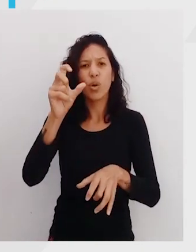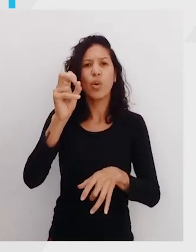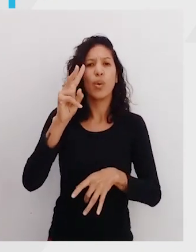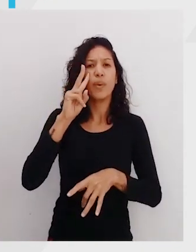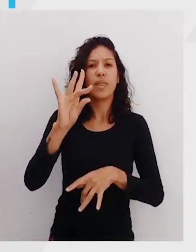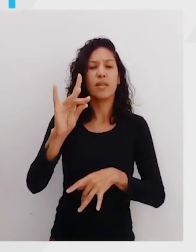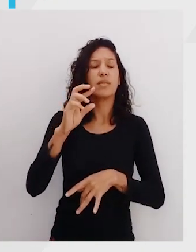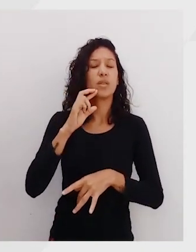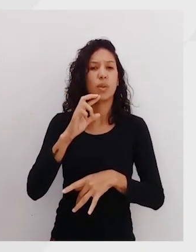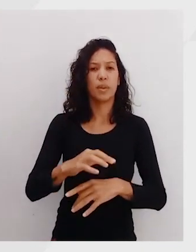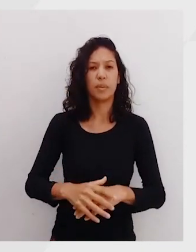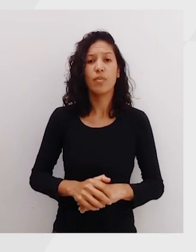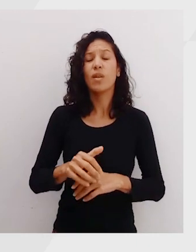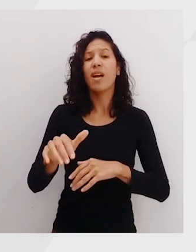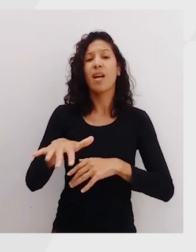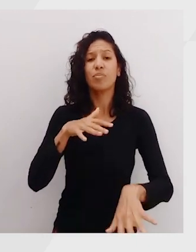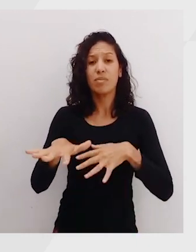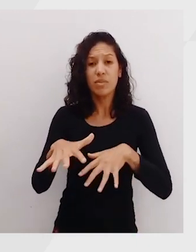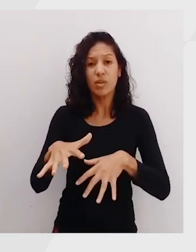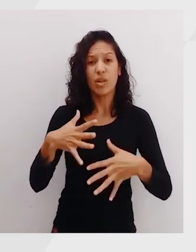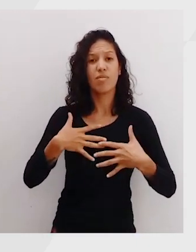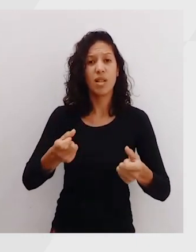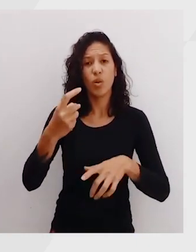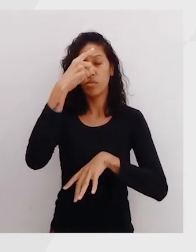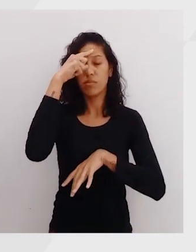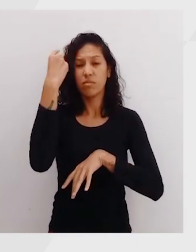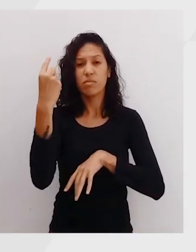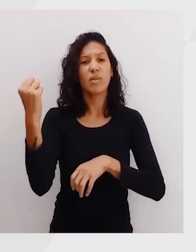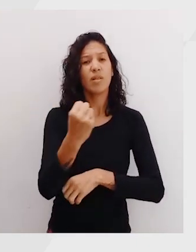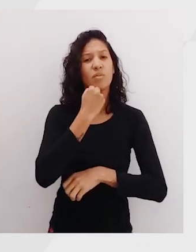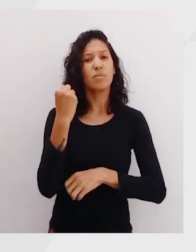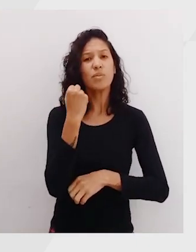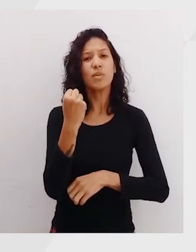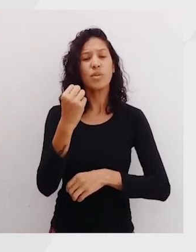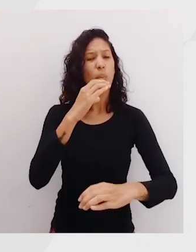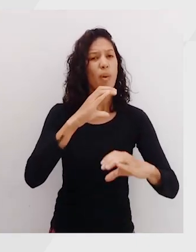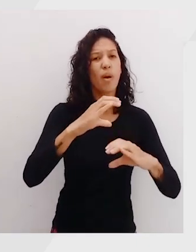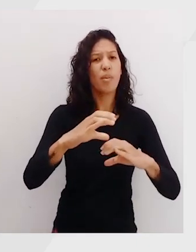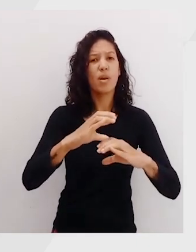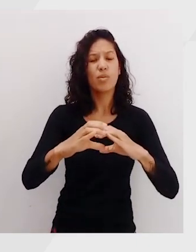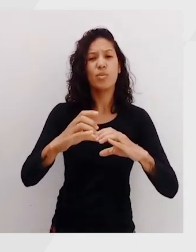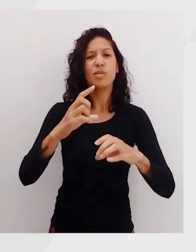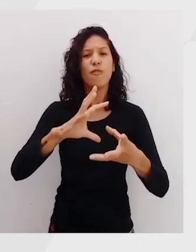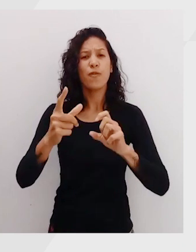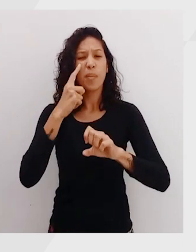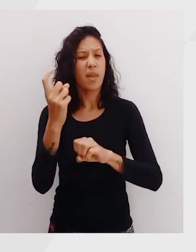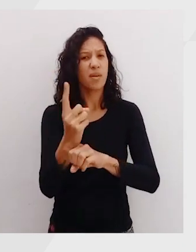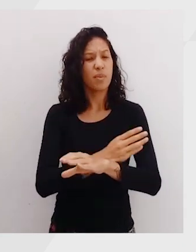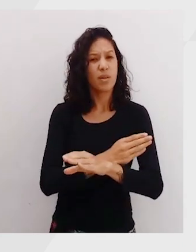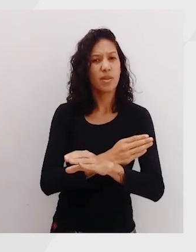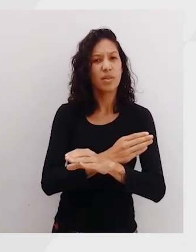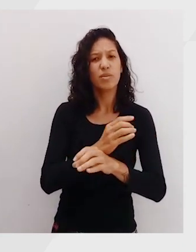COVID-19. En esta emergencia sanitaria nacional es imprescindible la comunicación de las medidas de